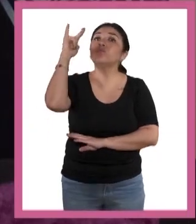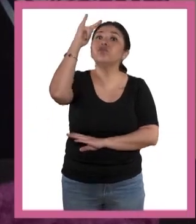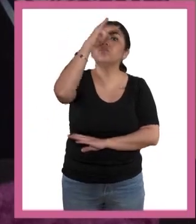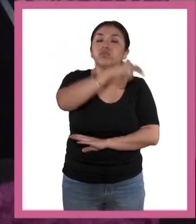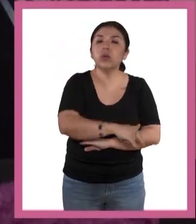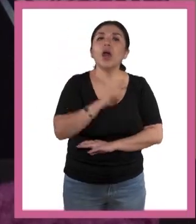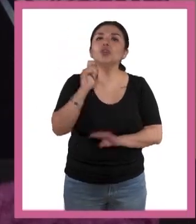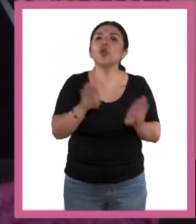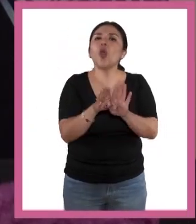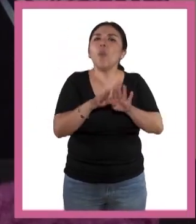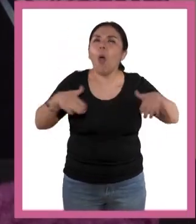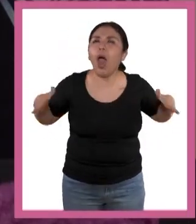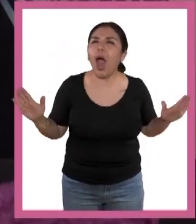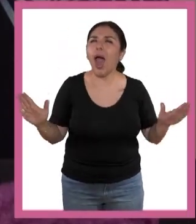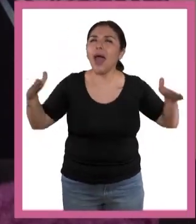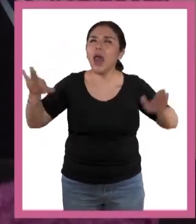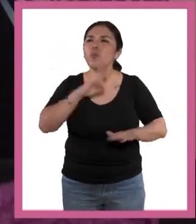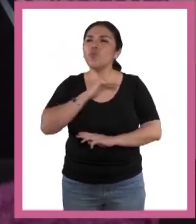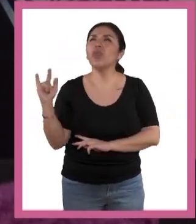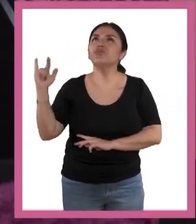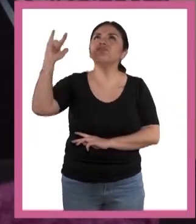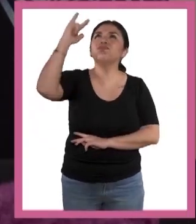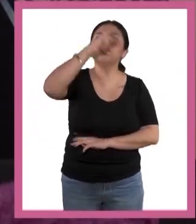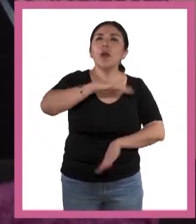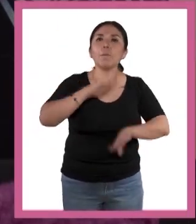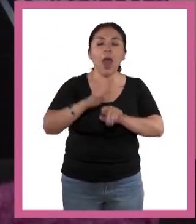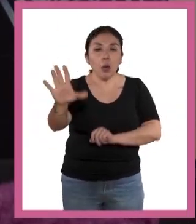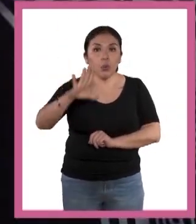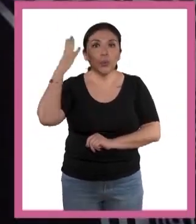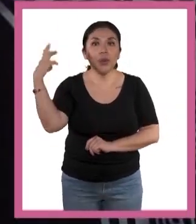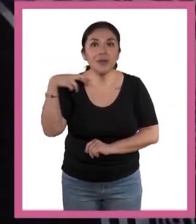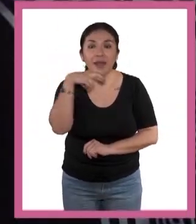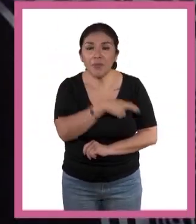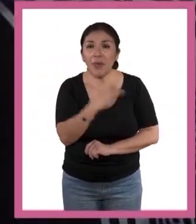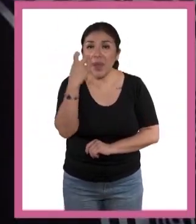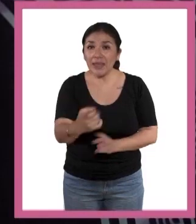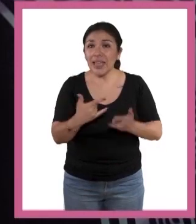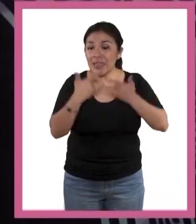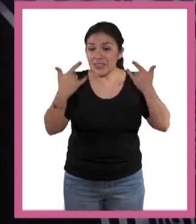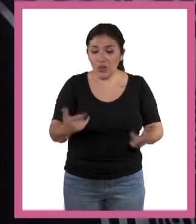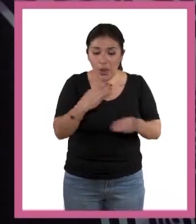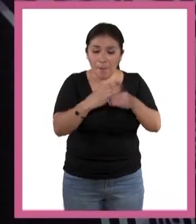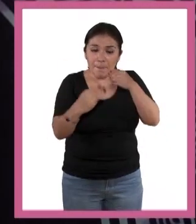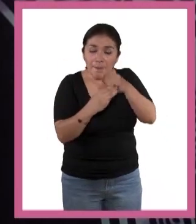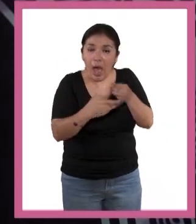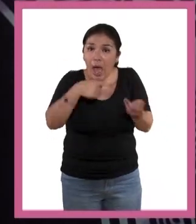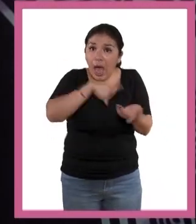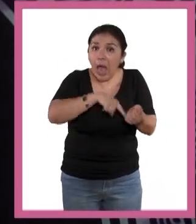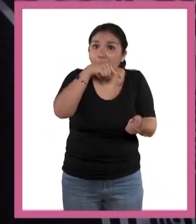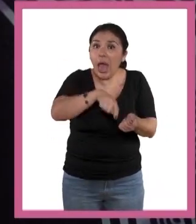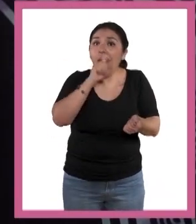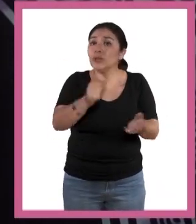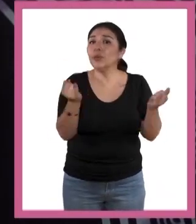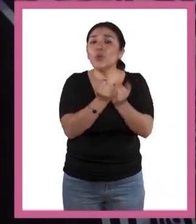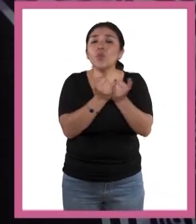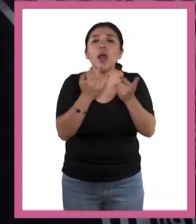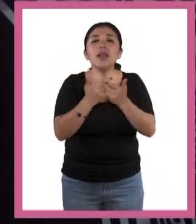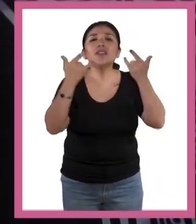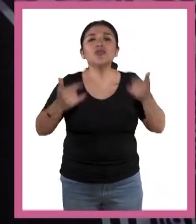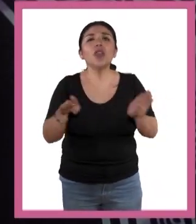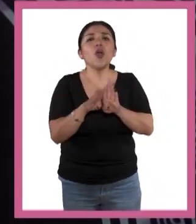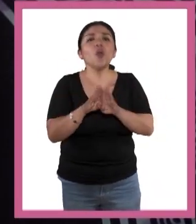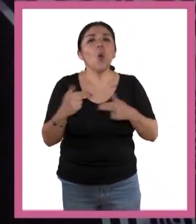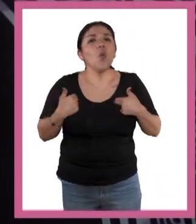alas artificiales que nos permiten volar por los cielos a grandes velocidades. La historia de las herramientas es también la historia de la